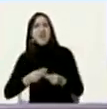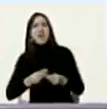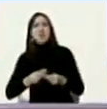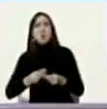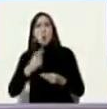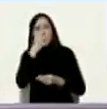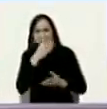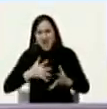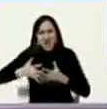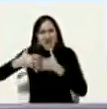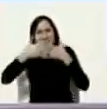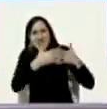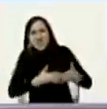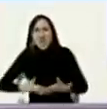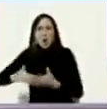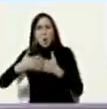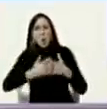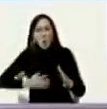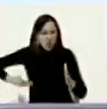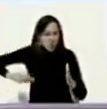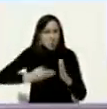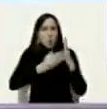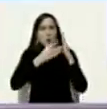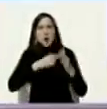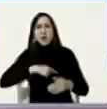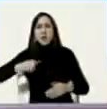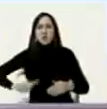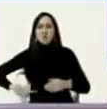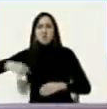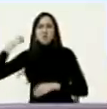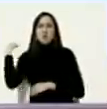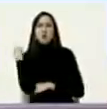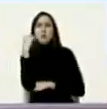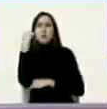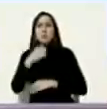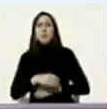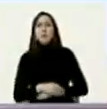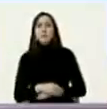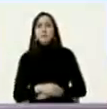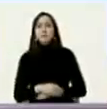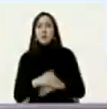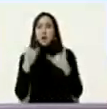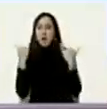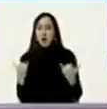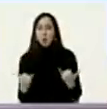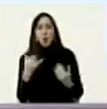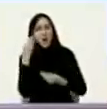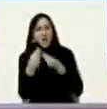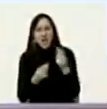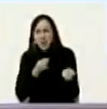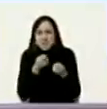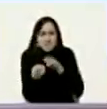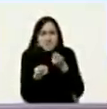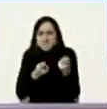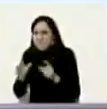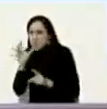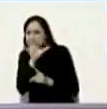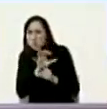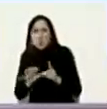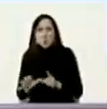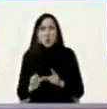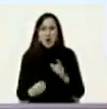élites de Estados Unidos contra China en este caso en donde intentan manipular el origen